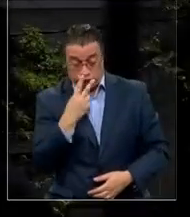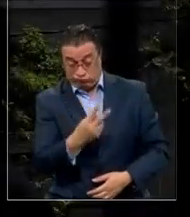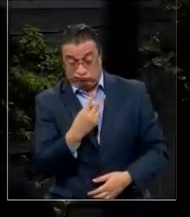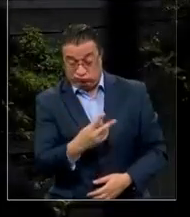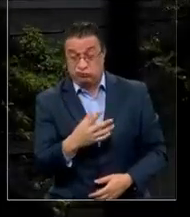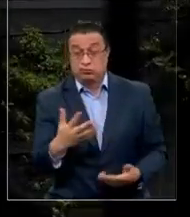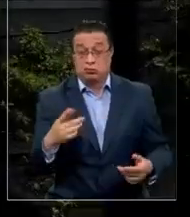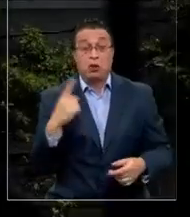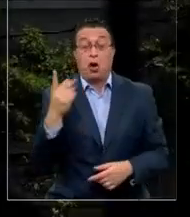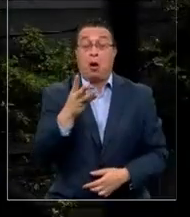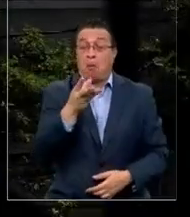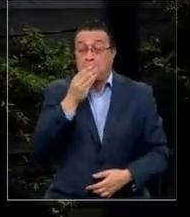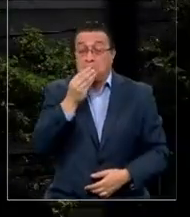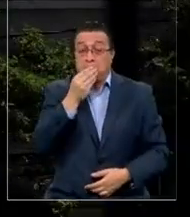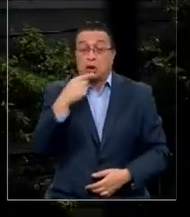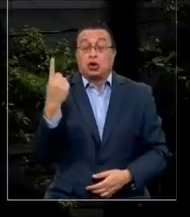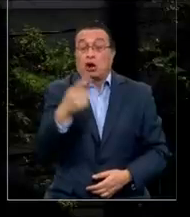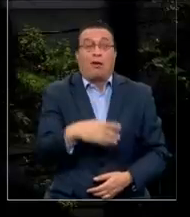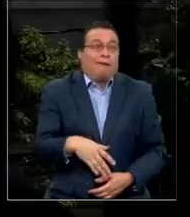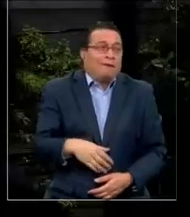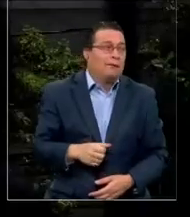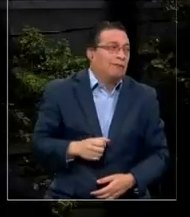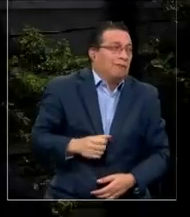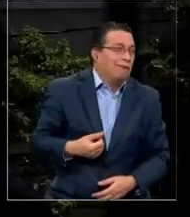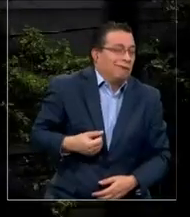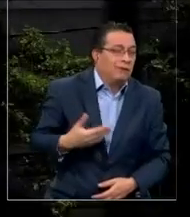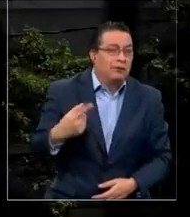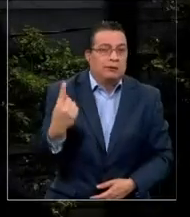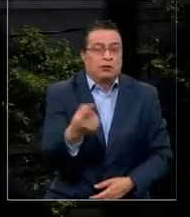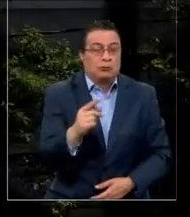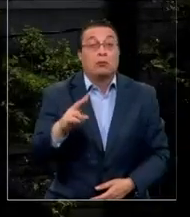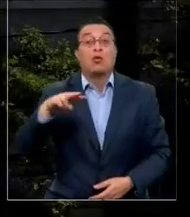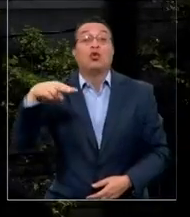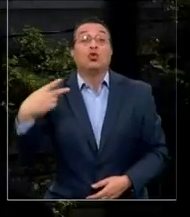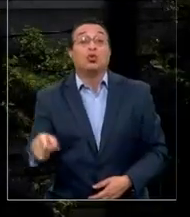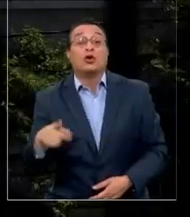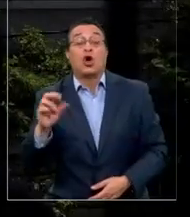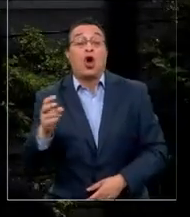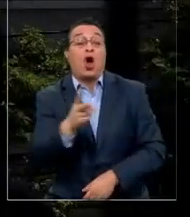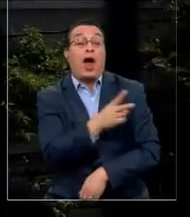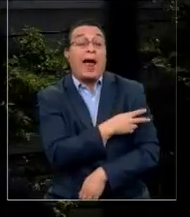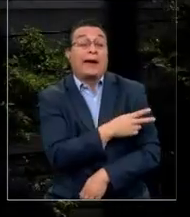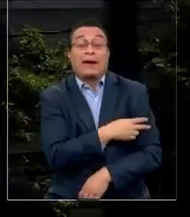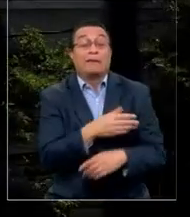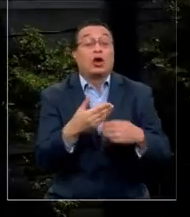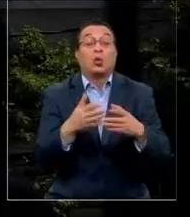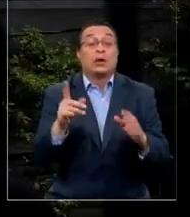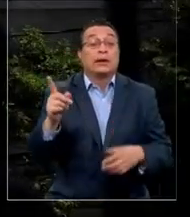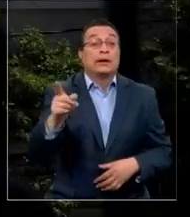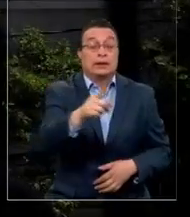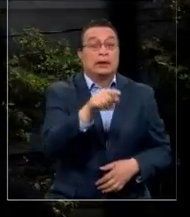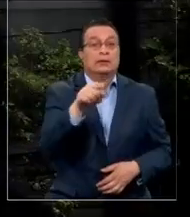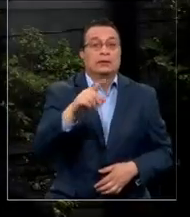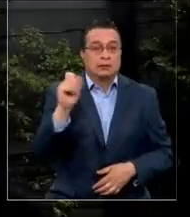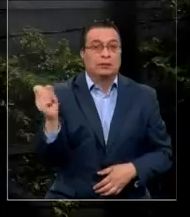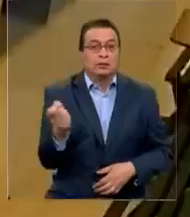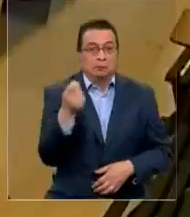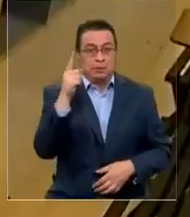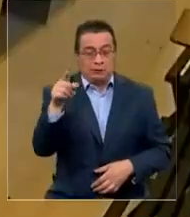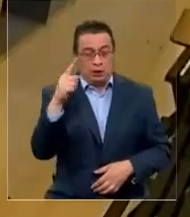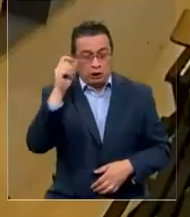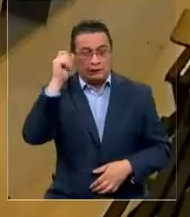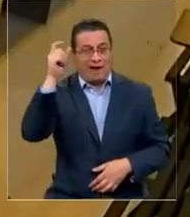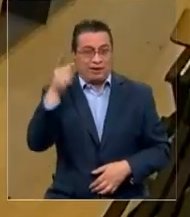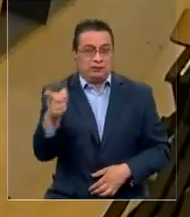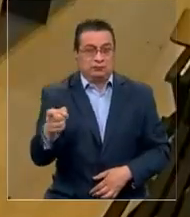verdad que nadie no hizo nada. Simplemente hicieron vista gorda, porque los dueños o jefes o lo que sea, fueron los primeros que se entraron.